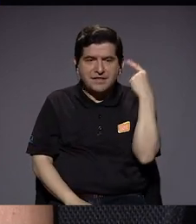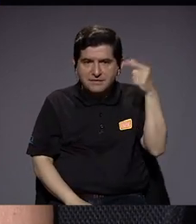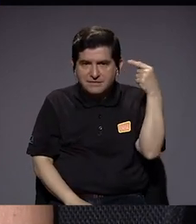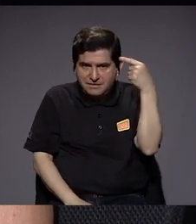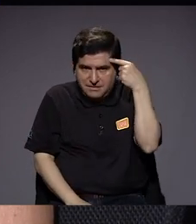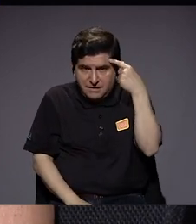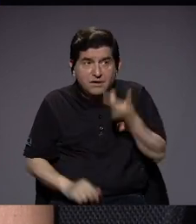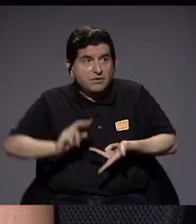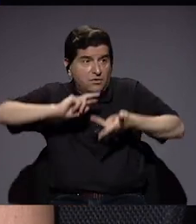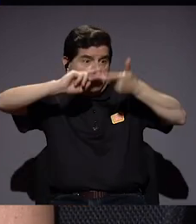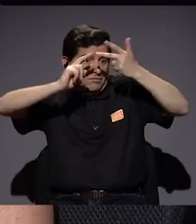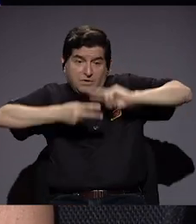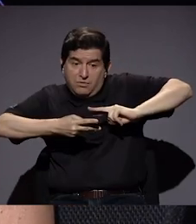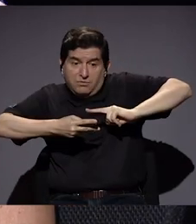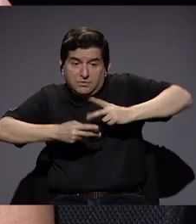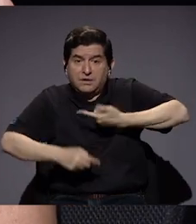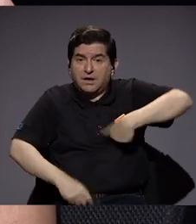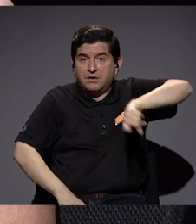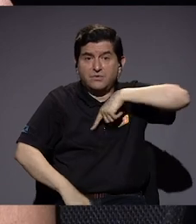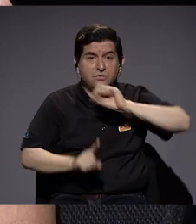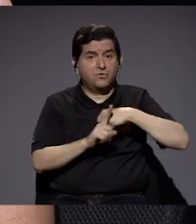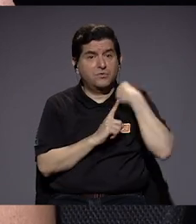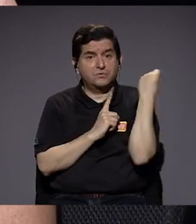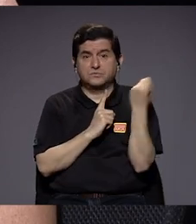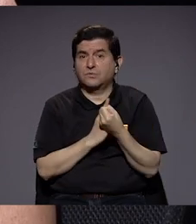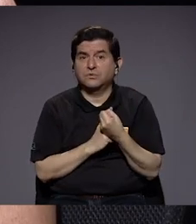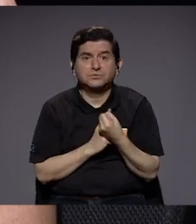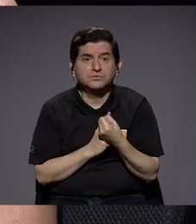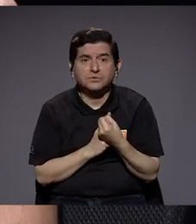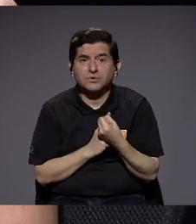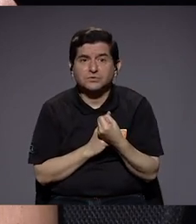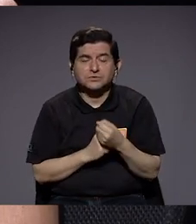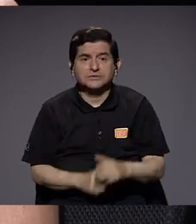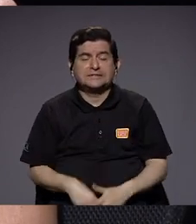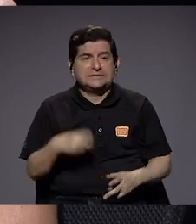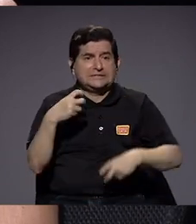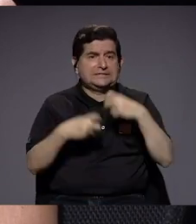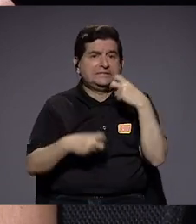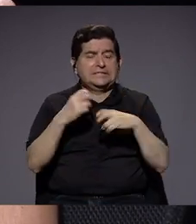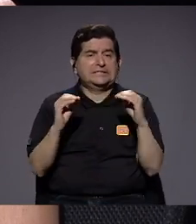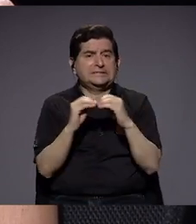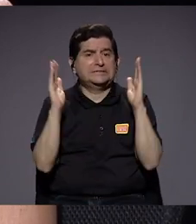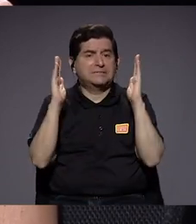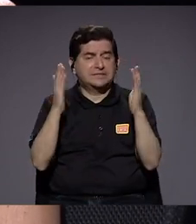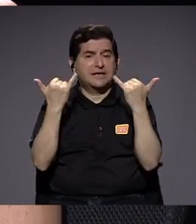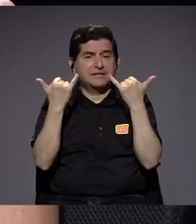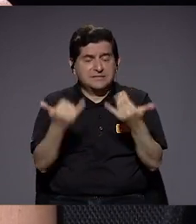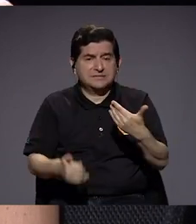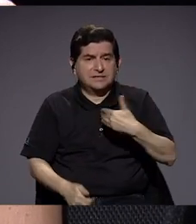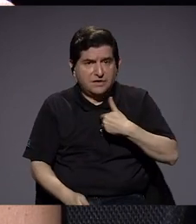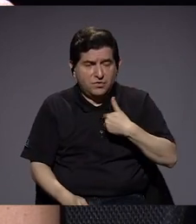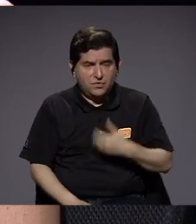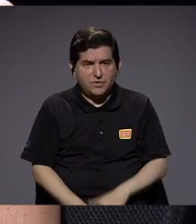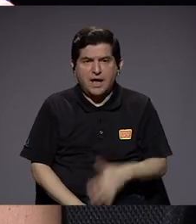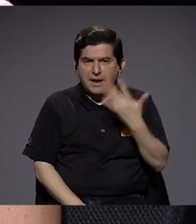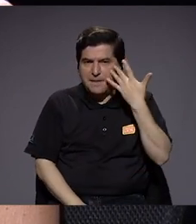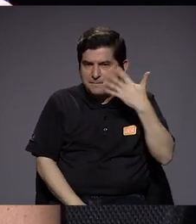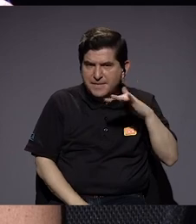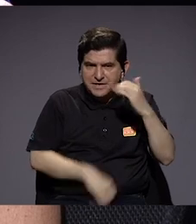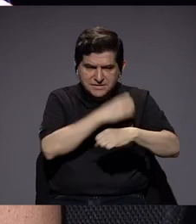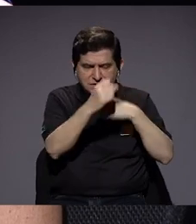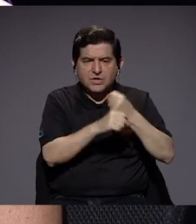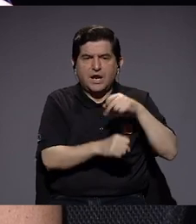lo contrario, estaríamos en una situación de crisis aún mayor de la que afrontamos y similar a la de los